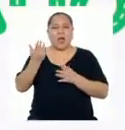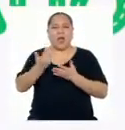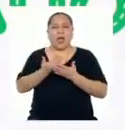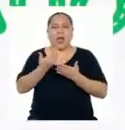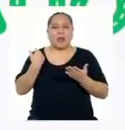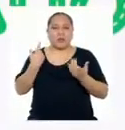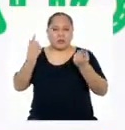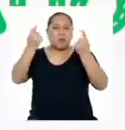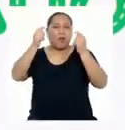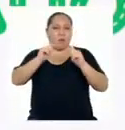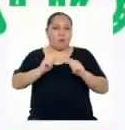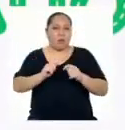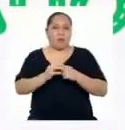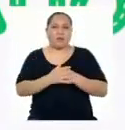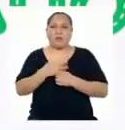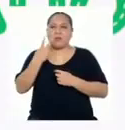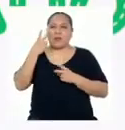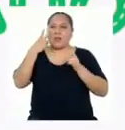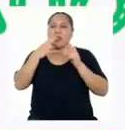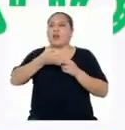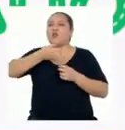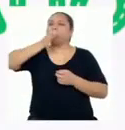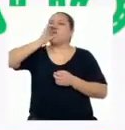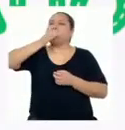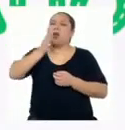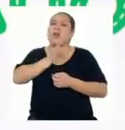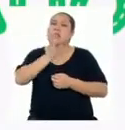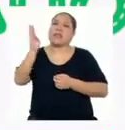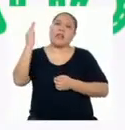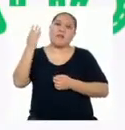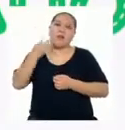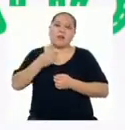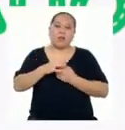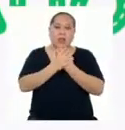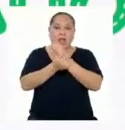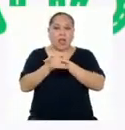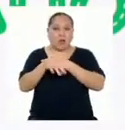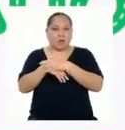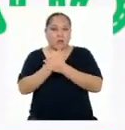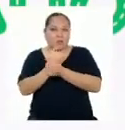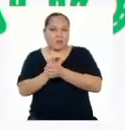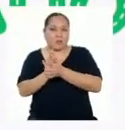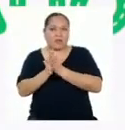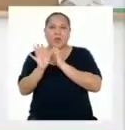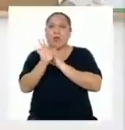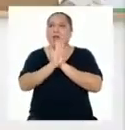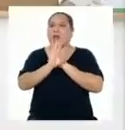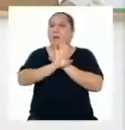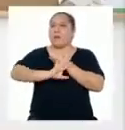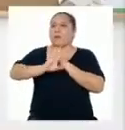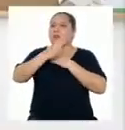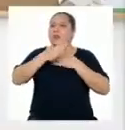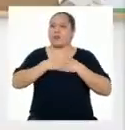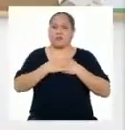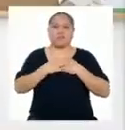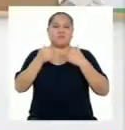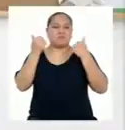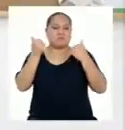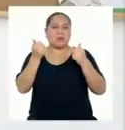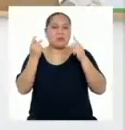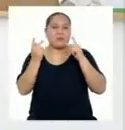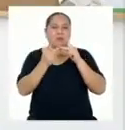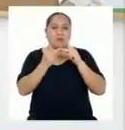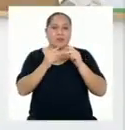nos tomamos una pausa para tomar agüita, ir al baño, lavarme las manos con jabón para mi protección. Me parece